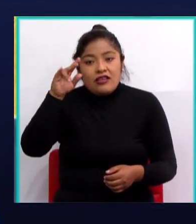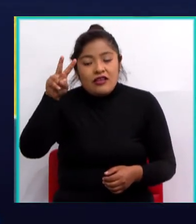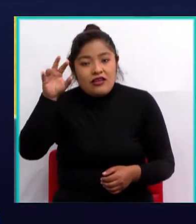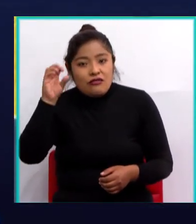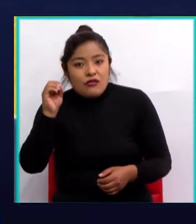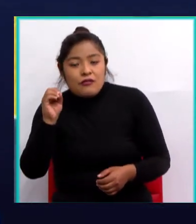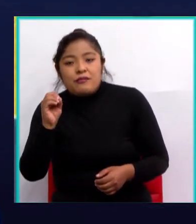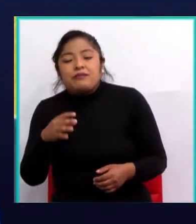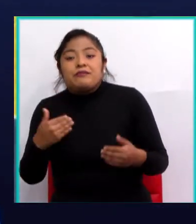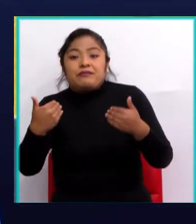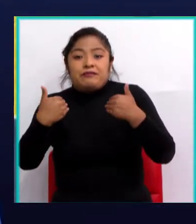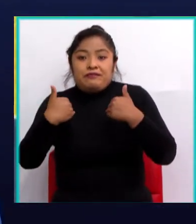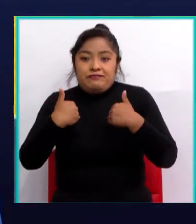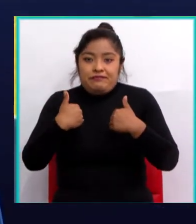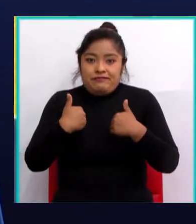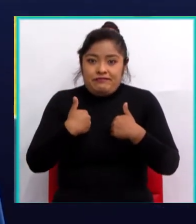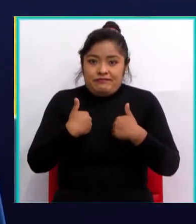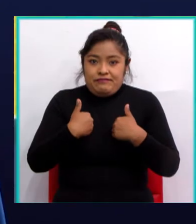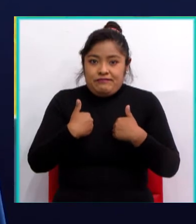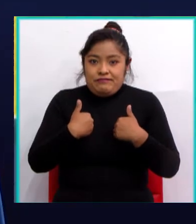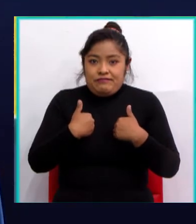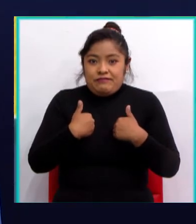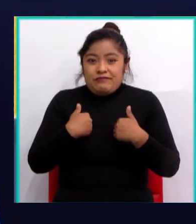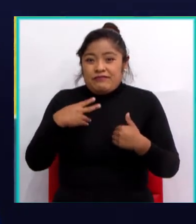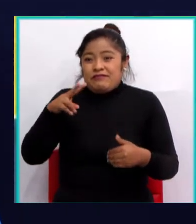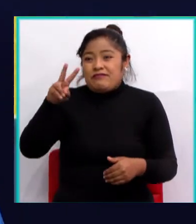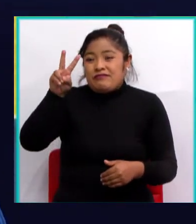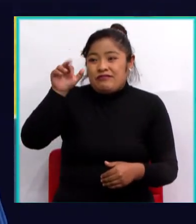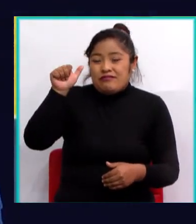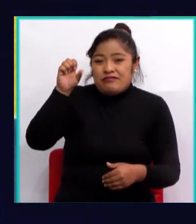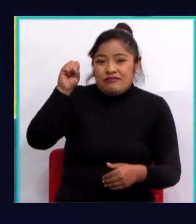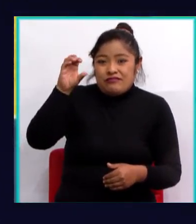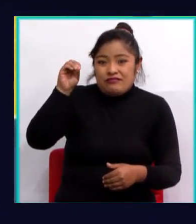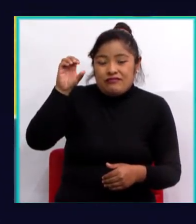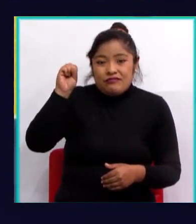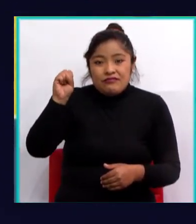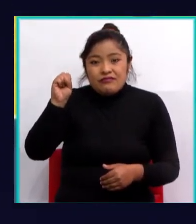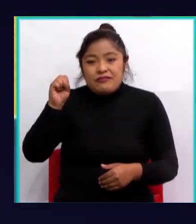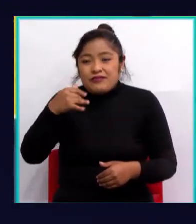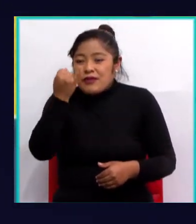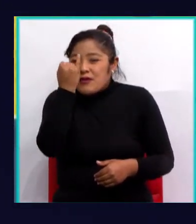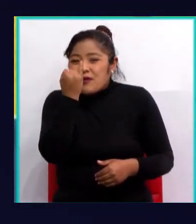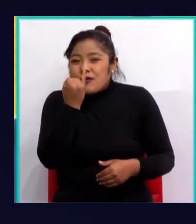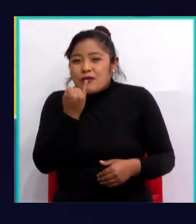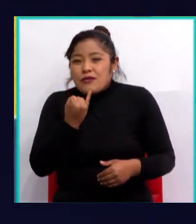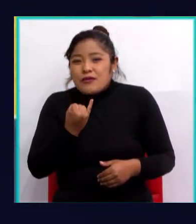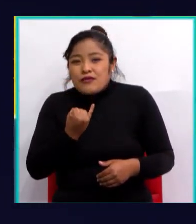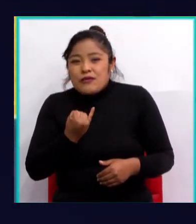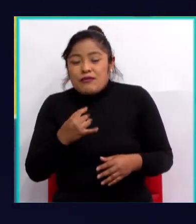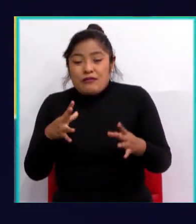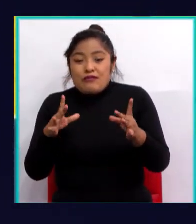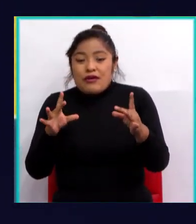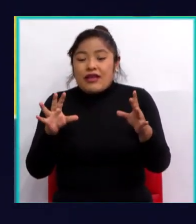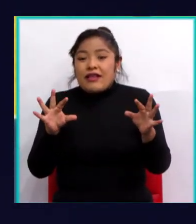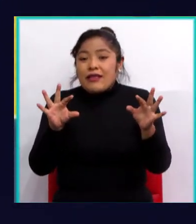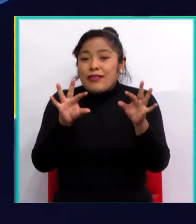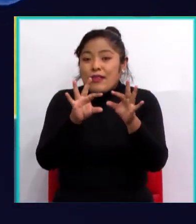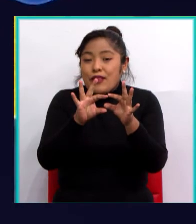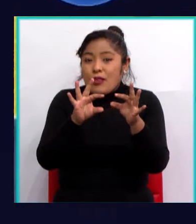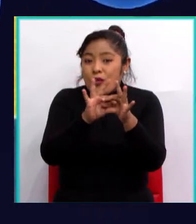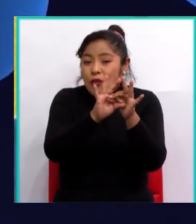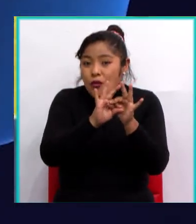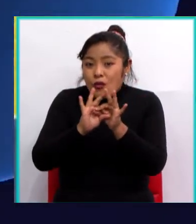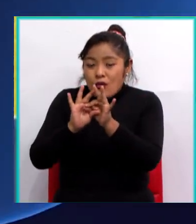Y estos van a ser vasos delgados encargados de comunicar las arteriolas con las venas.